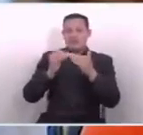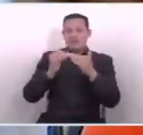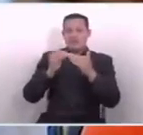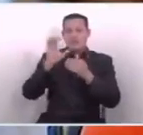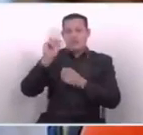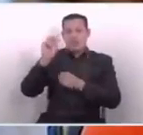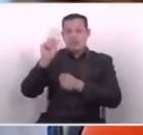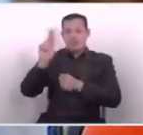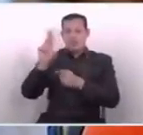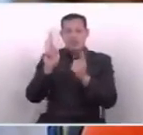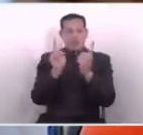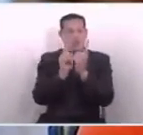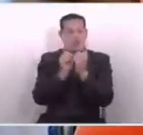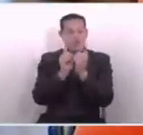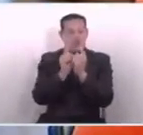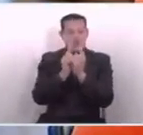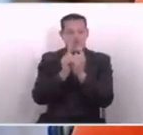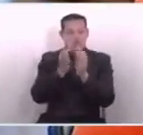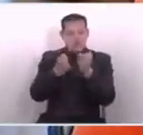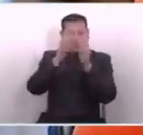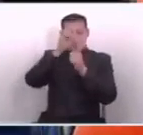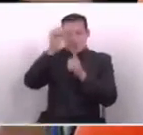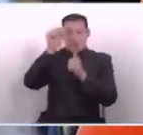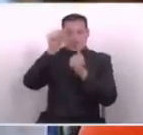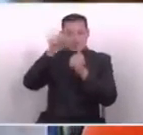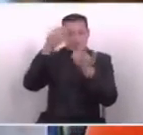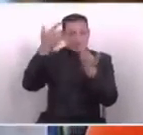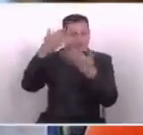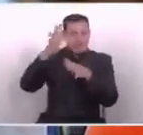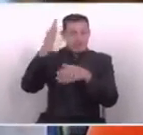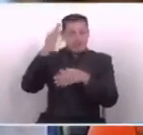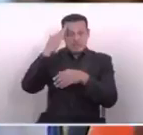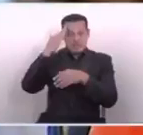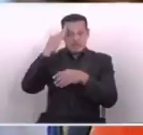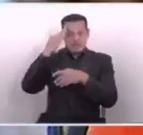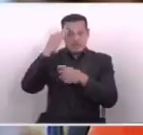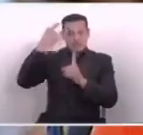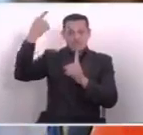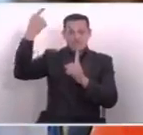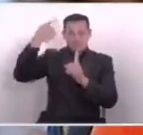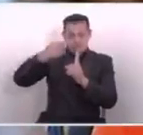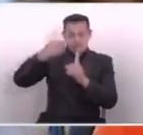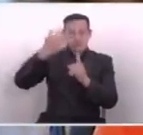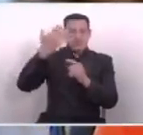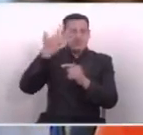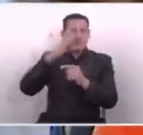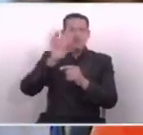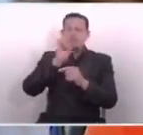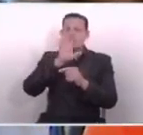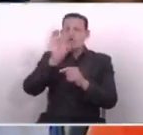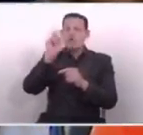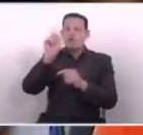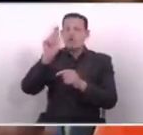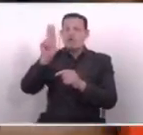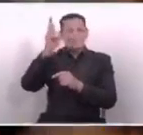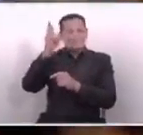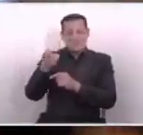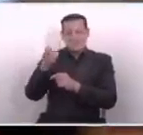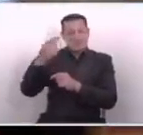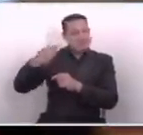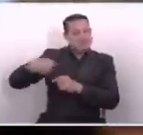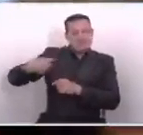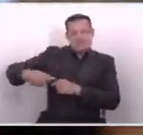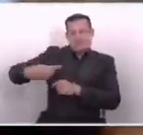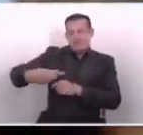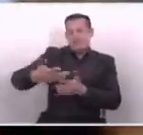ONU lo reconoció. Pero como ustedes ya tienen el chip, seguramente dirán que la ONU son los mismos de siempre.